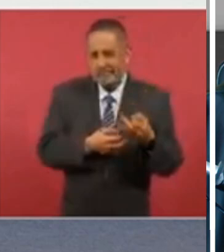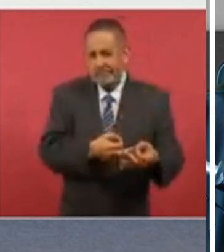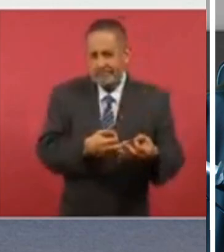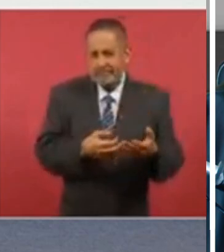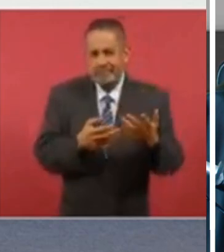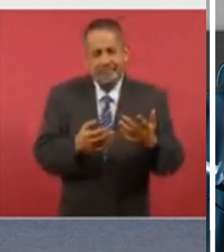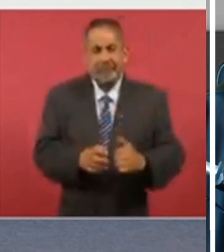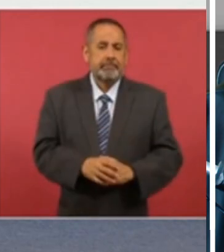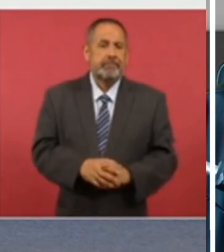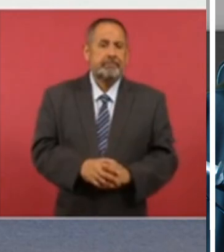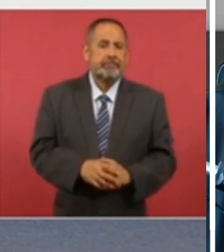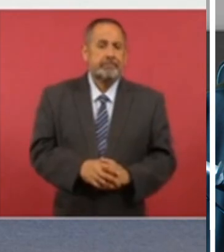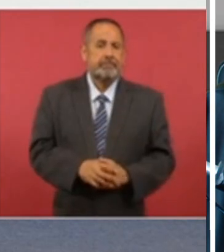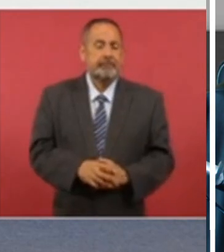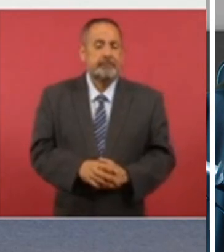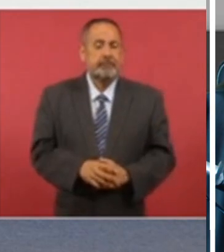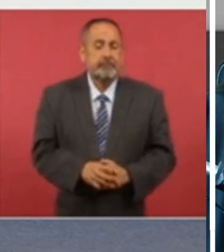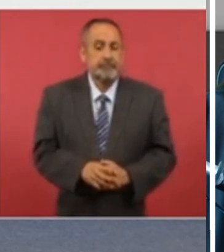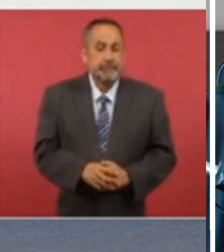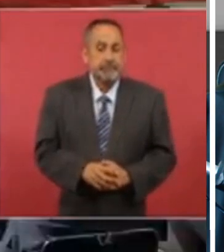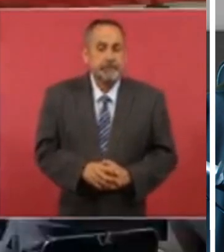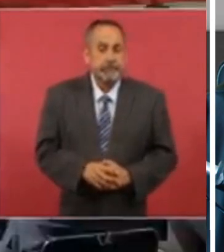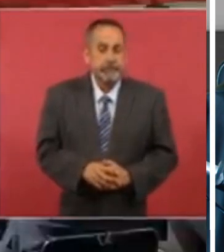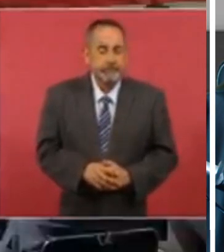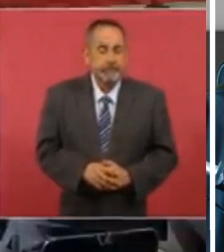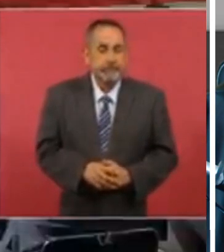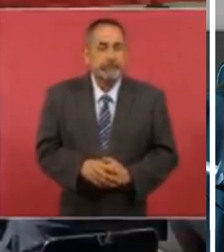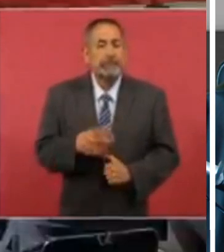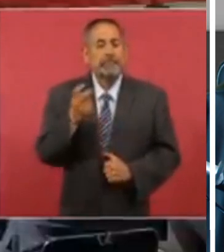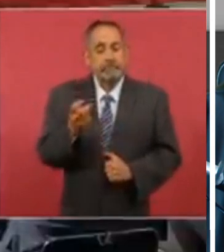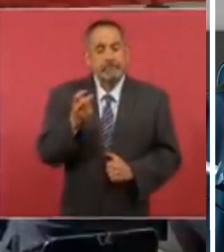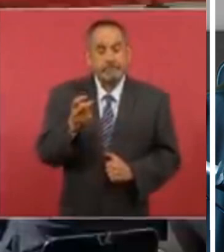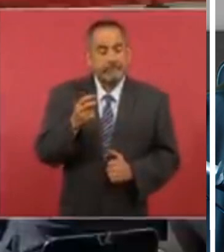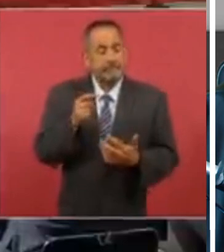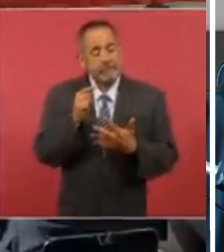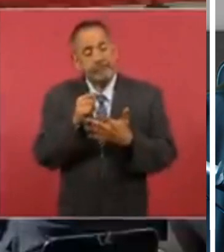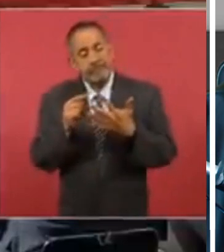todo esto es lo que nos recomienda